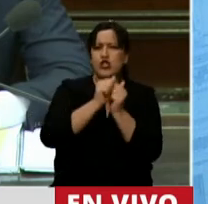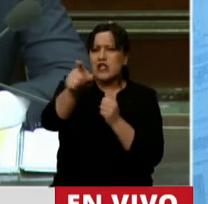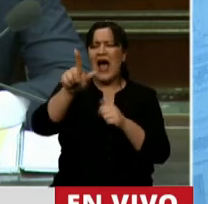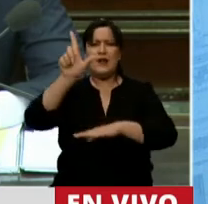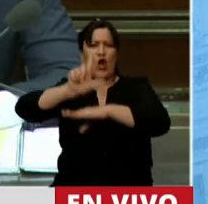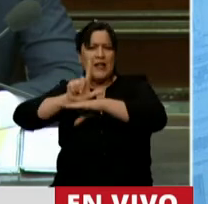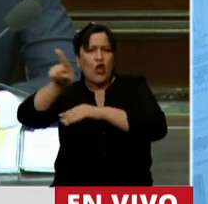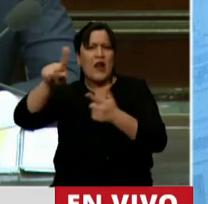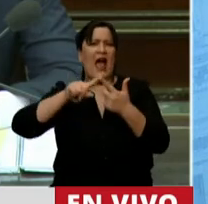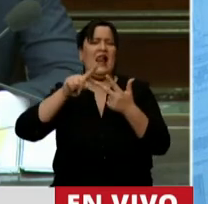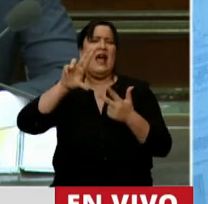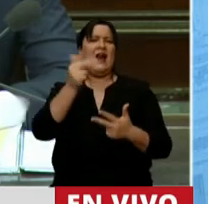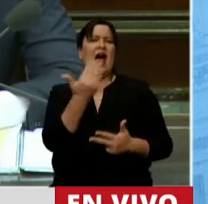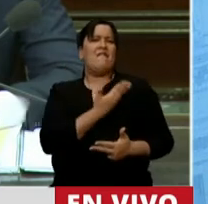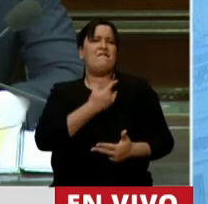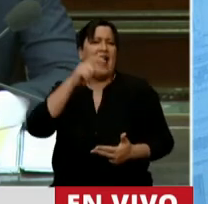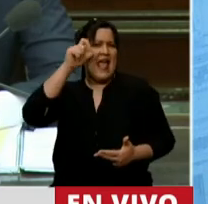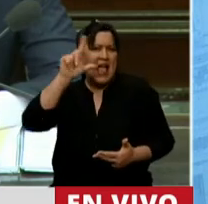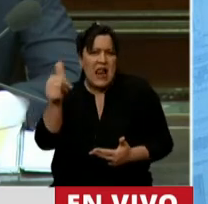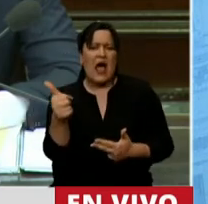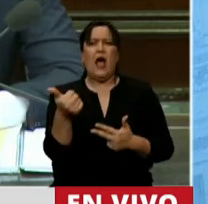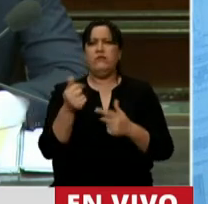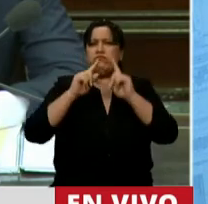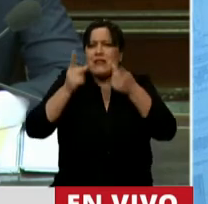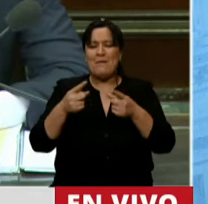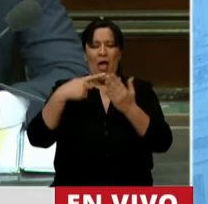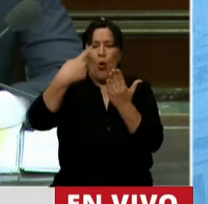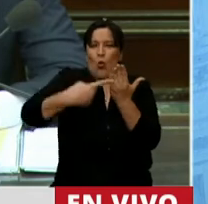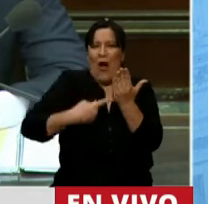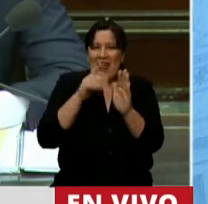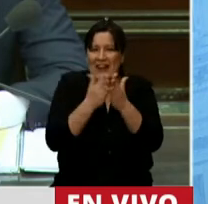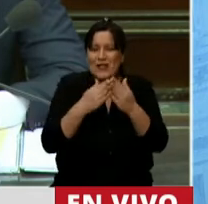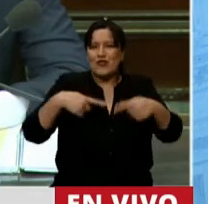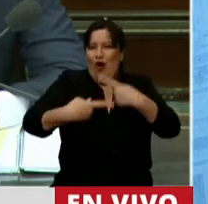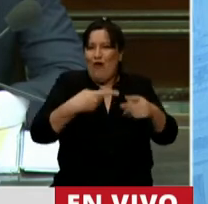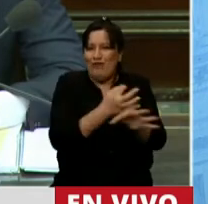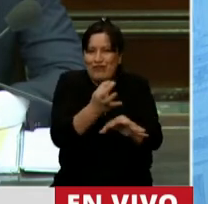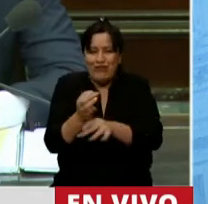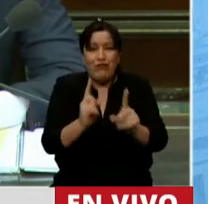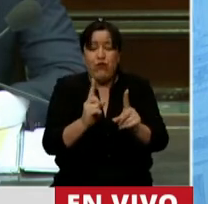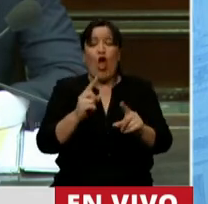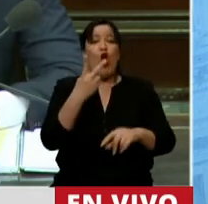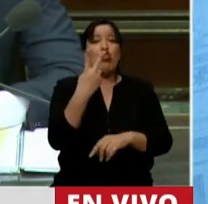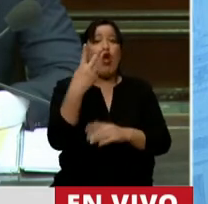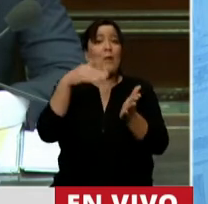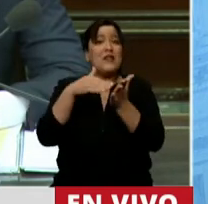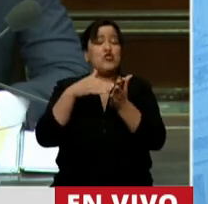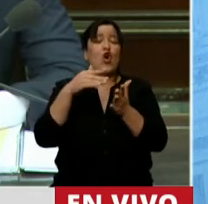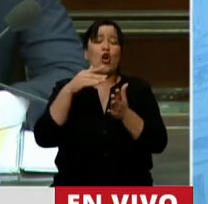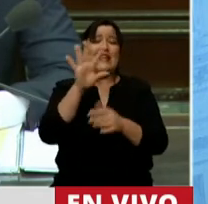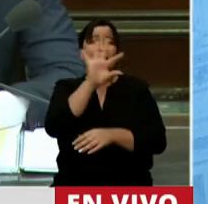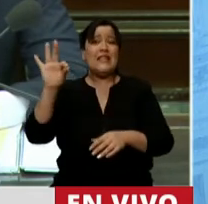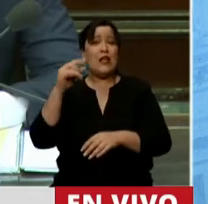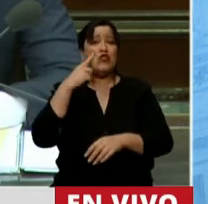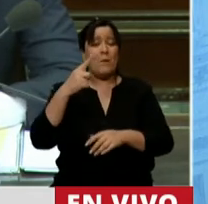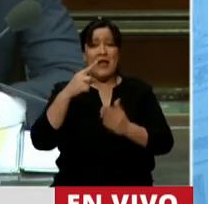del Litoral, de Rafaela. Llegaron los cuadernillos, seguimos educando, casi 2 millones y medio de cuadernillos entregados en la provincia de Santa